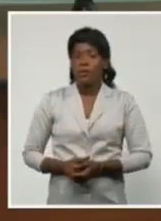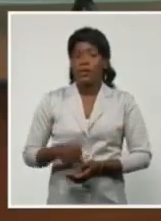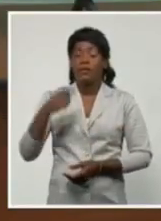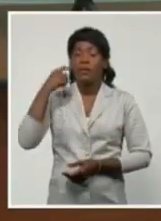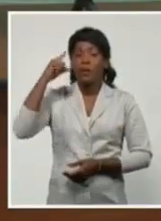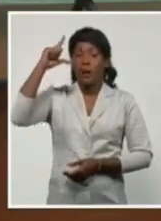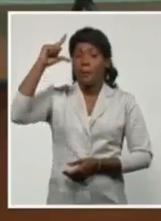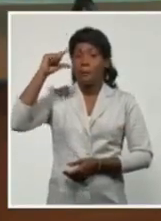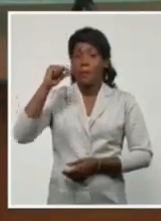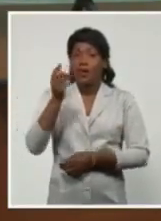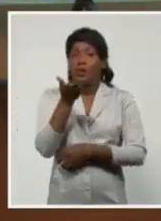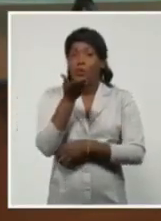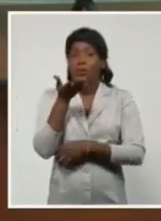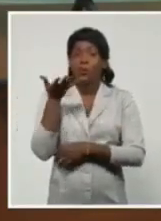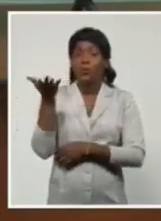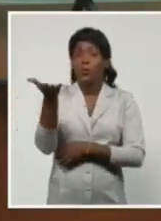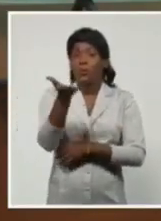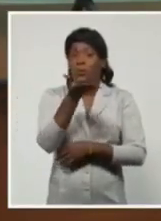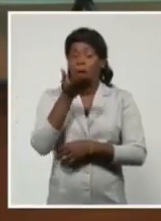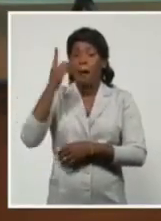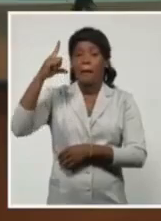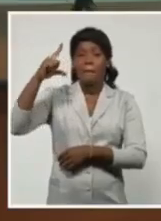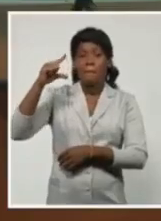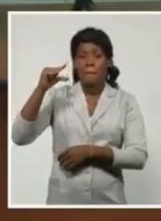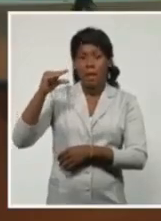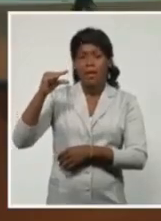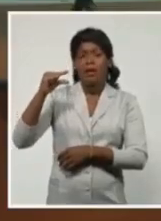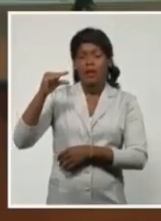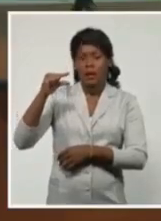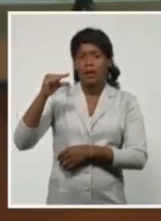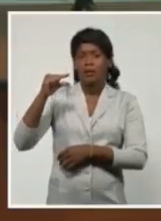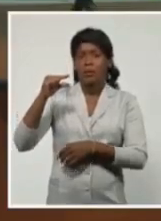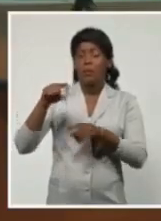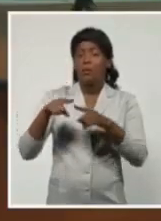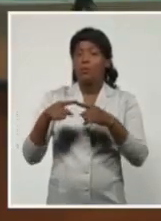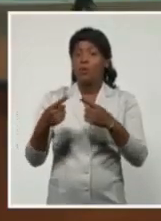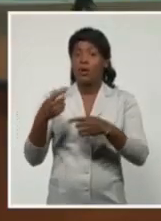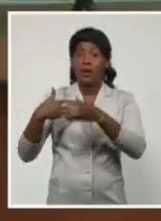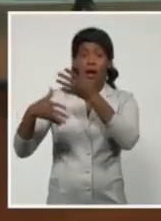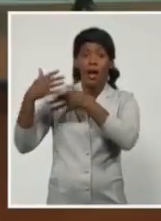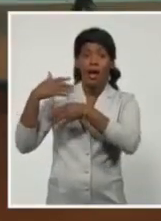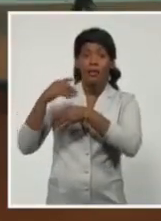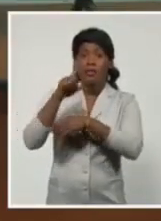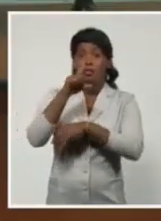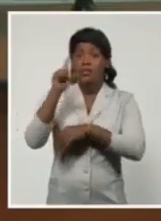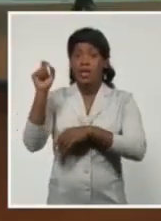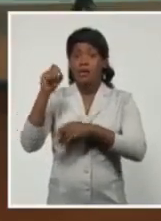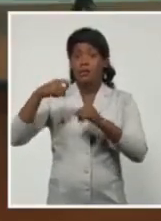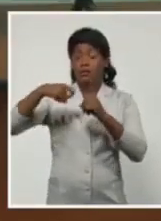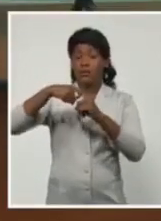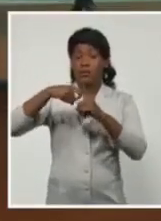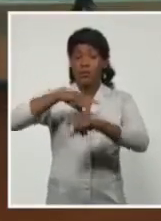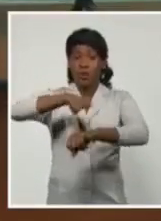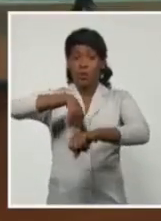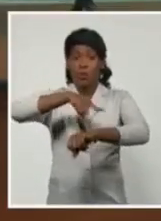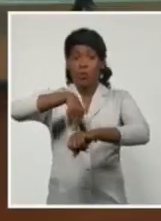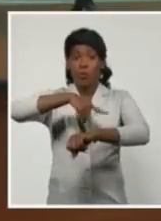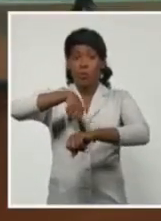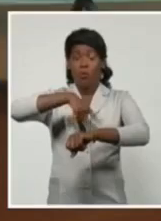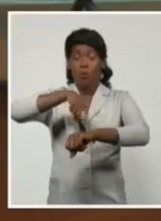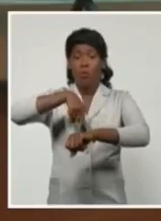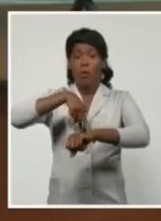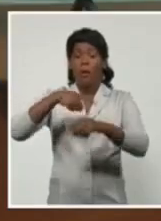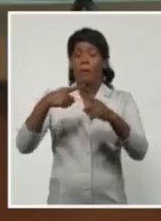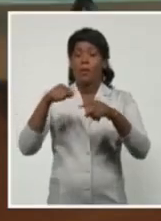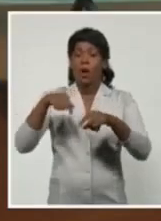kilómetros por hora, una disminución muy pequeña, porque tenía 100 kilómetros por hora, casi nada. Las rachas